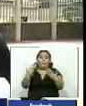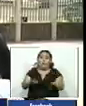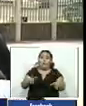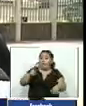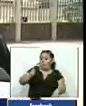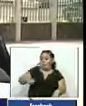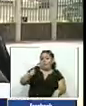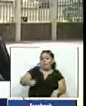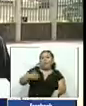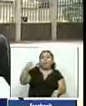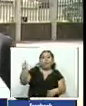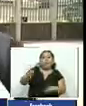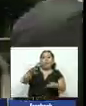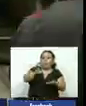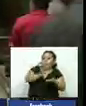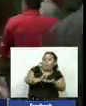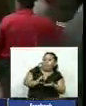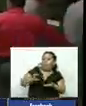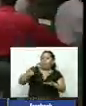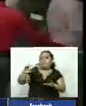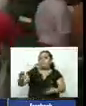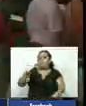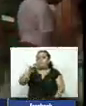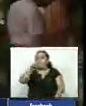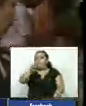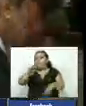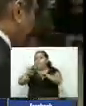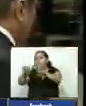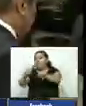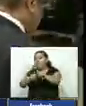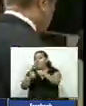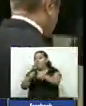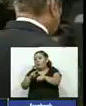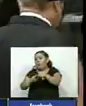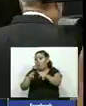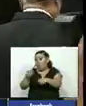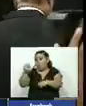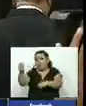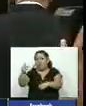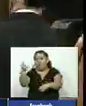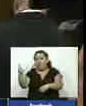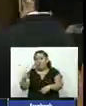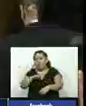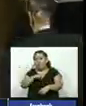resolvió que se le debían responder por 49 millones de dólares al empresario